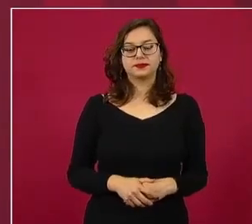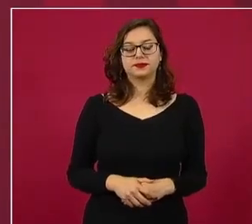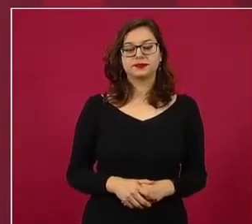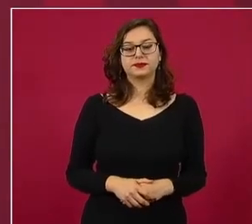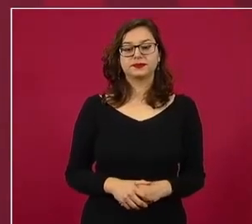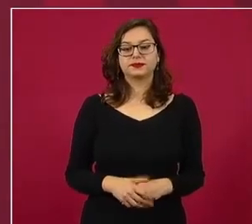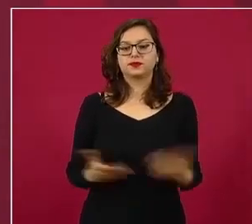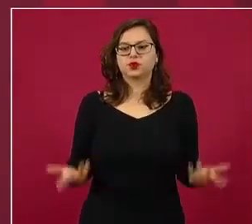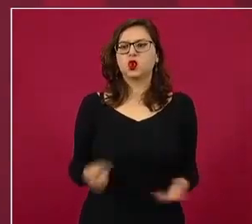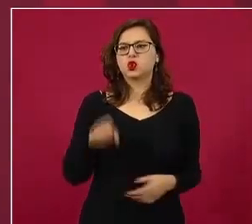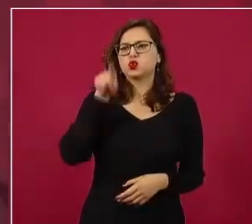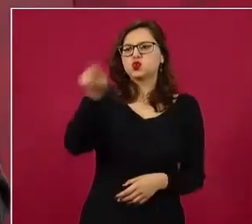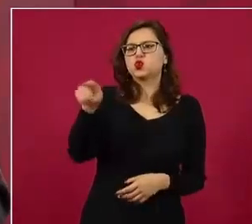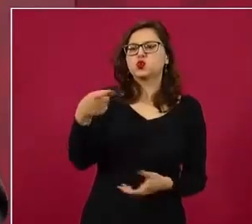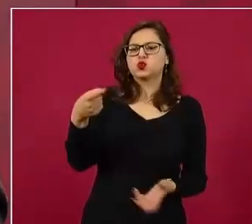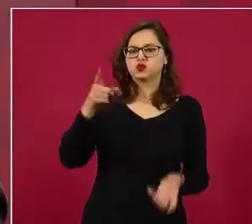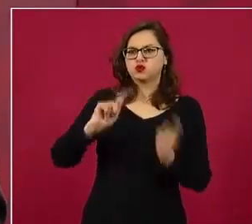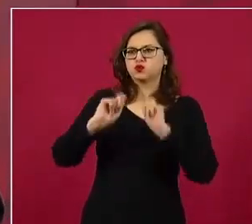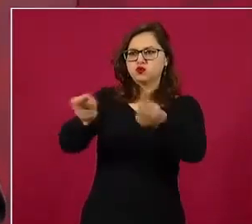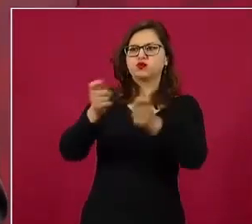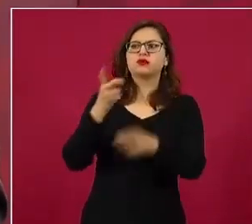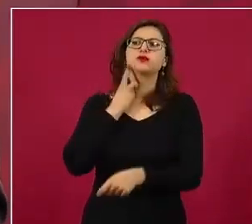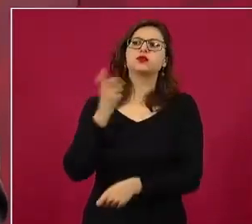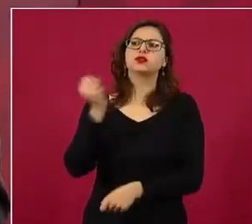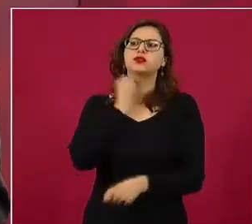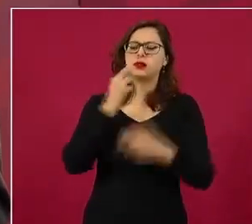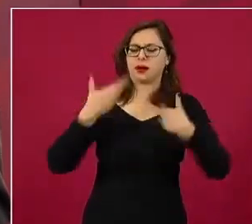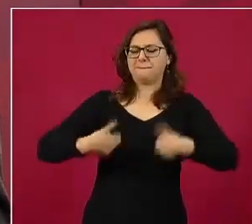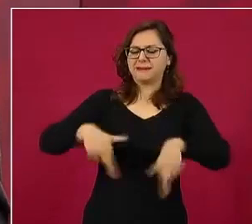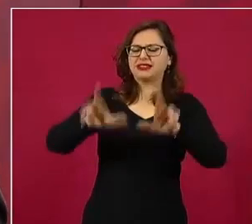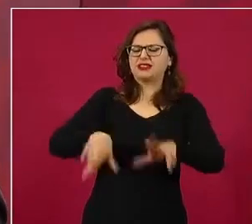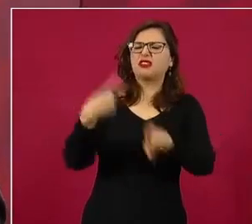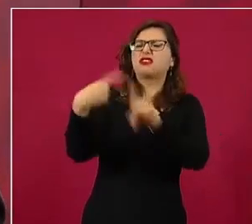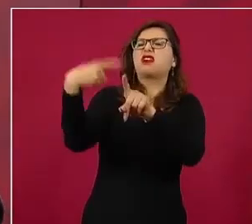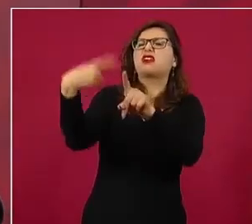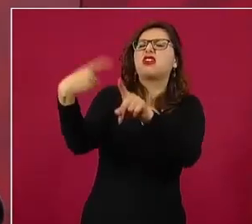¿Para qué estás ahí? ¿Para representar a quién?